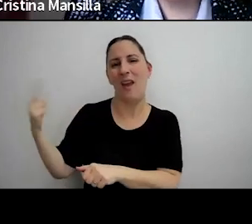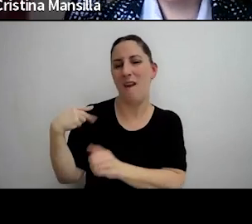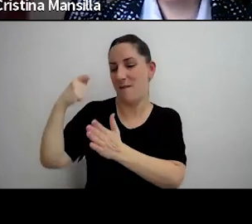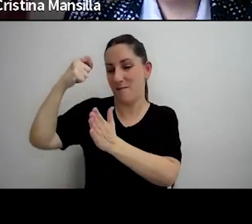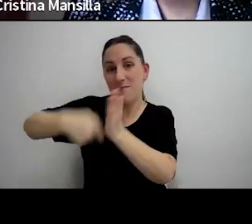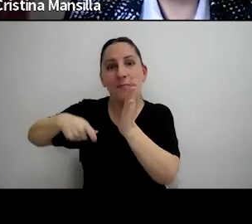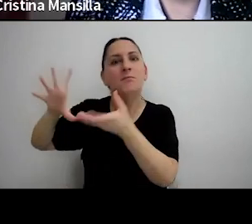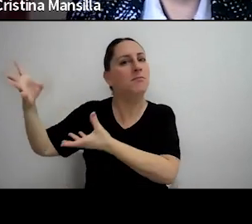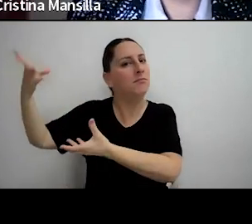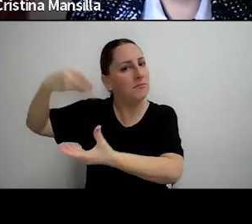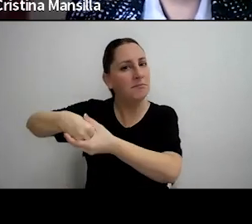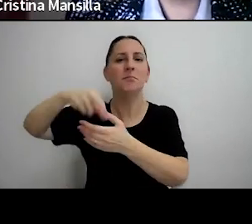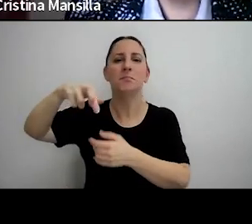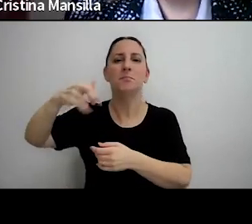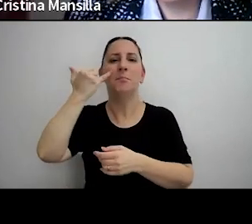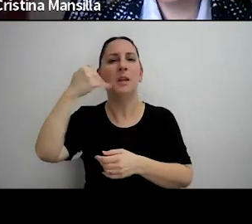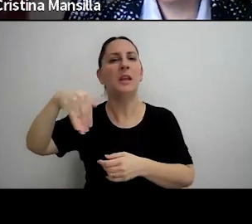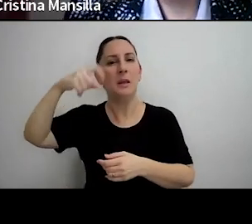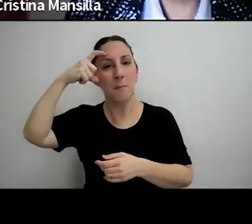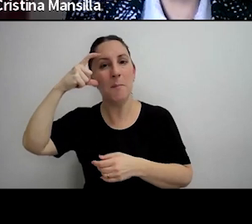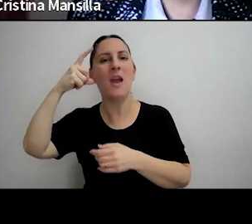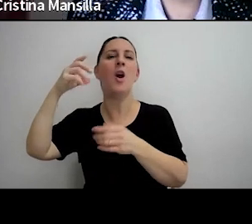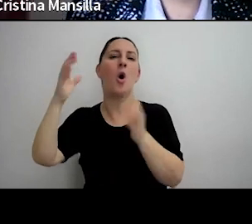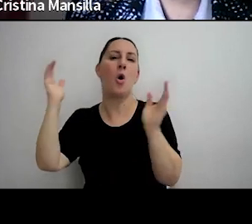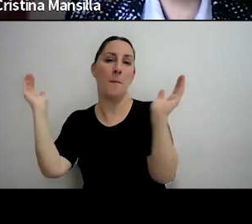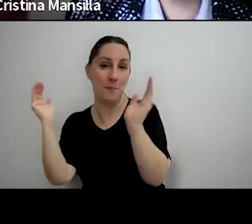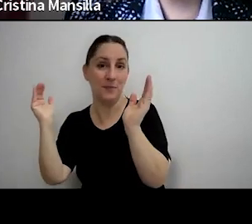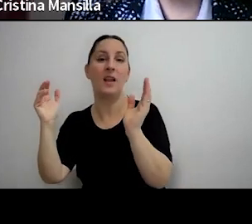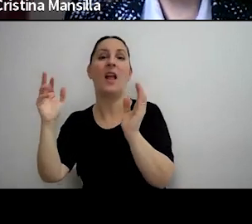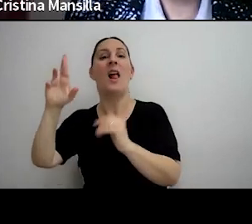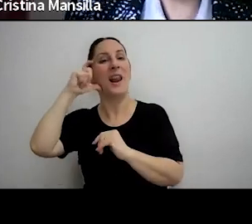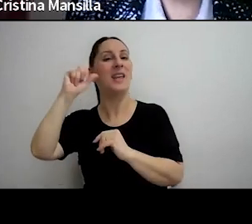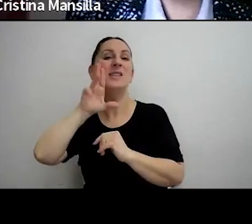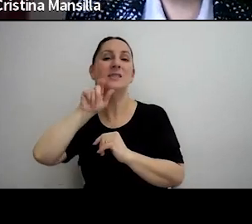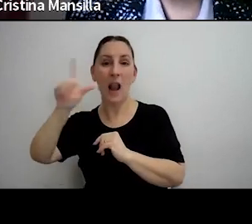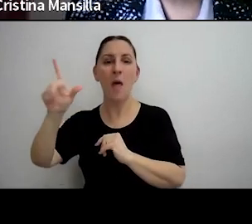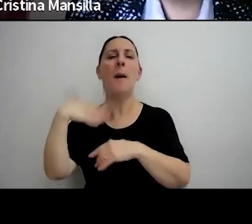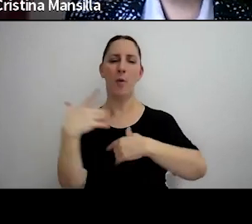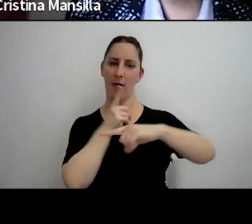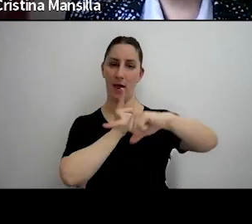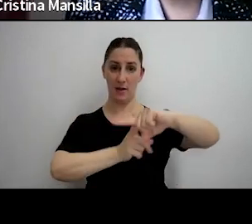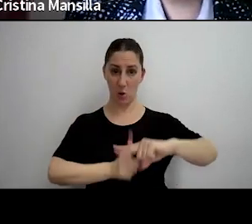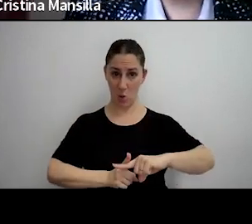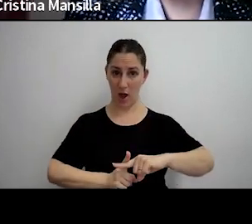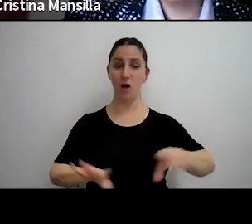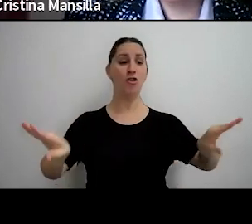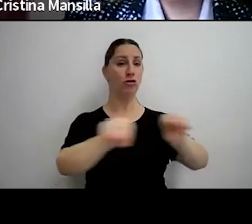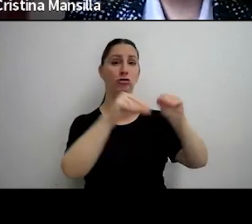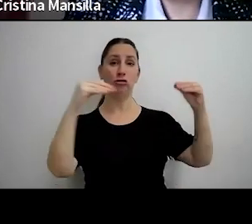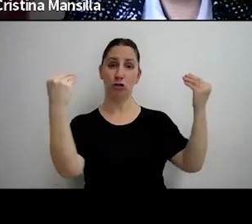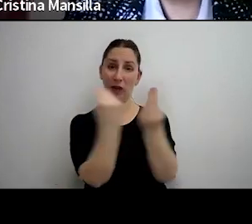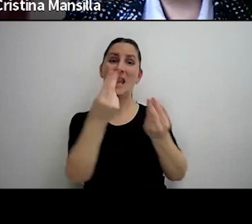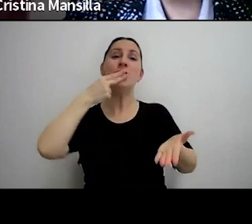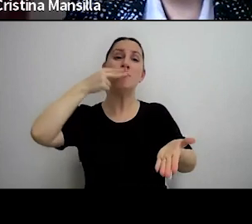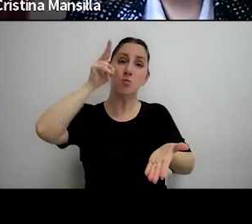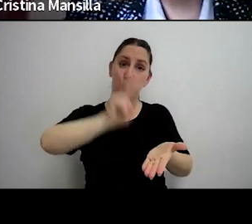caracterizados así en sistema registral, van a poder computar sobre el importe total del impuesto